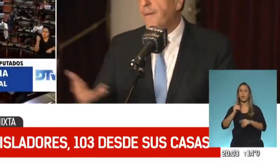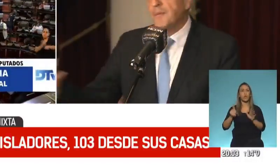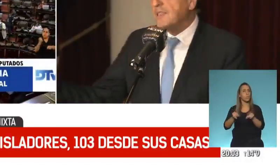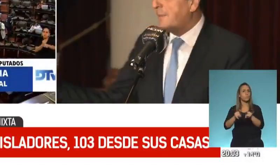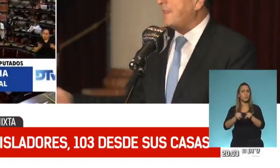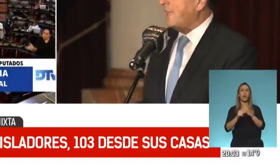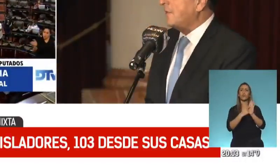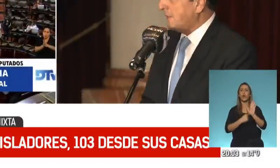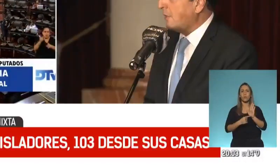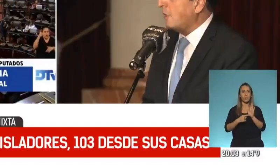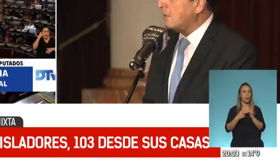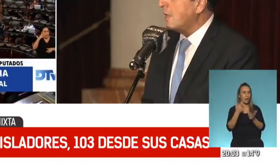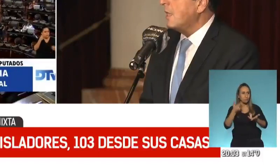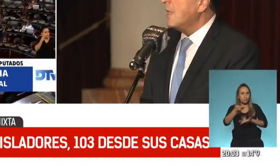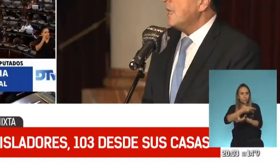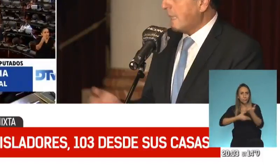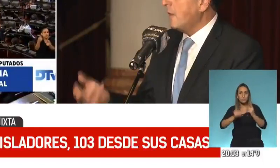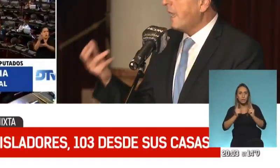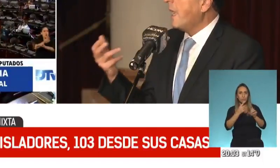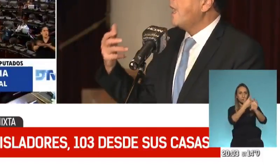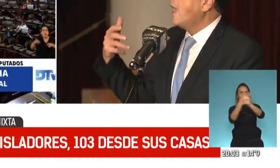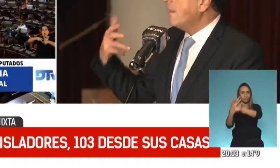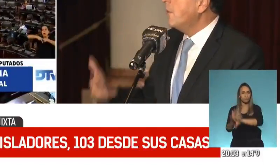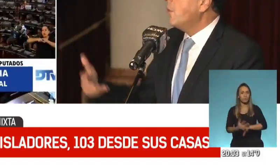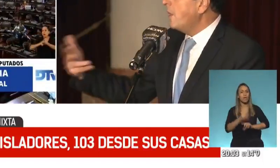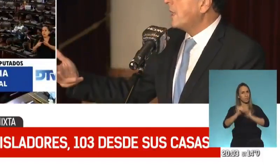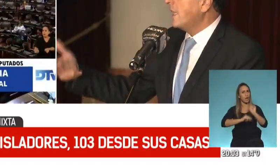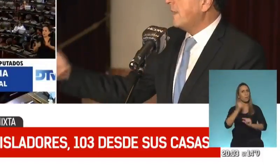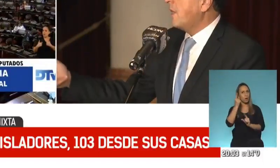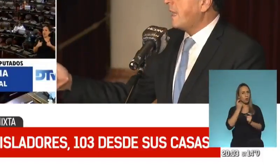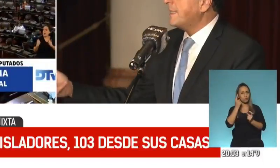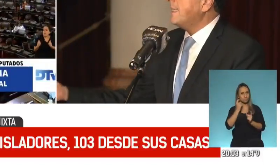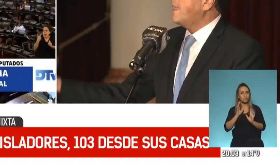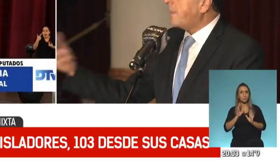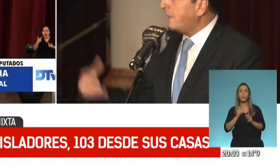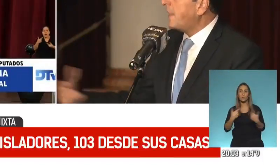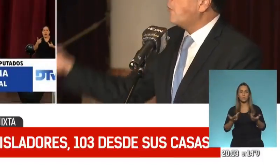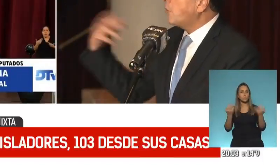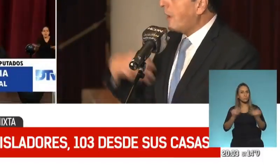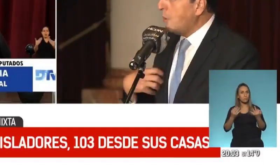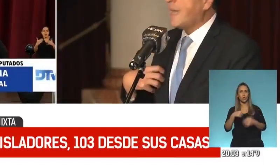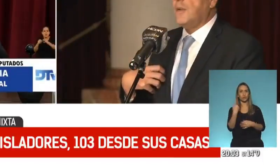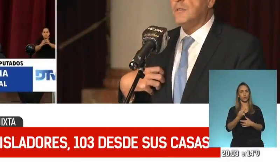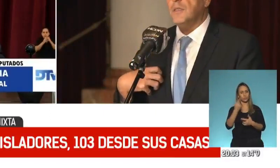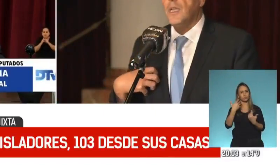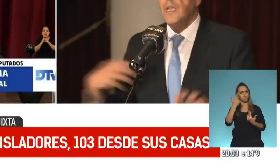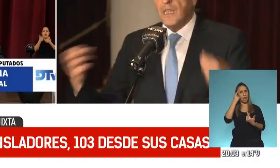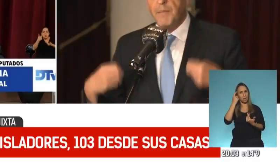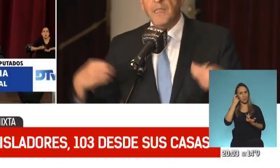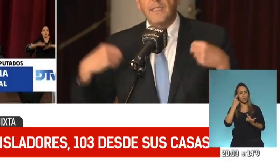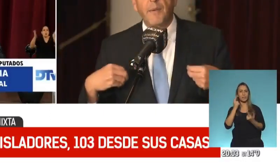virtualidad las vamos a ir aprendiendo entre todos y creo que es muy bueno que tengamos la capacidad de aprender, de autoevaluar